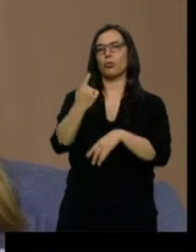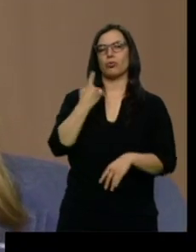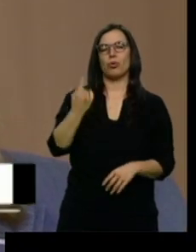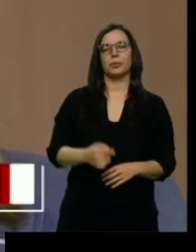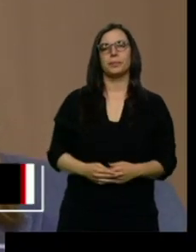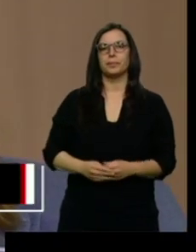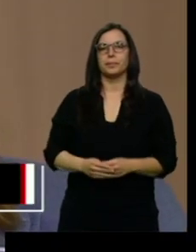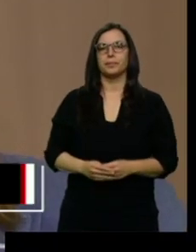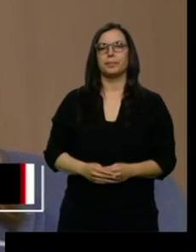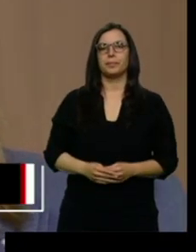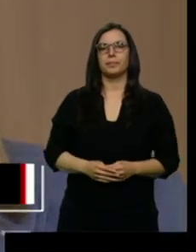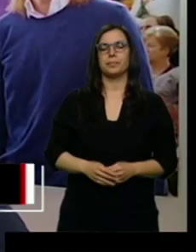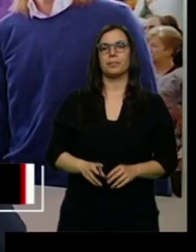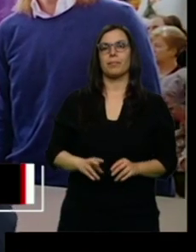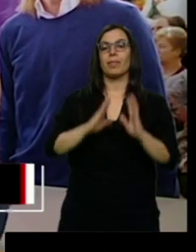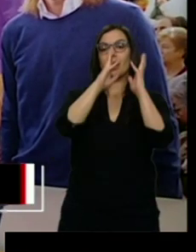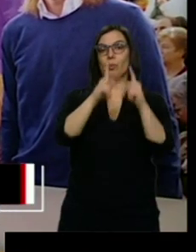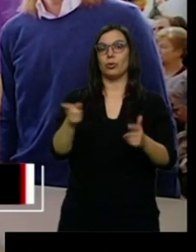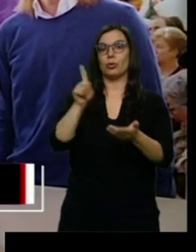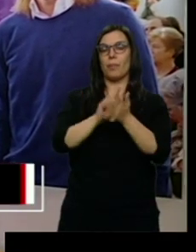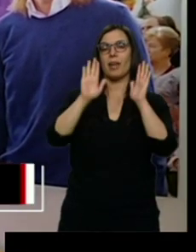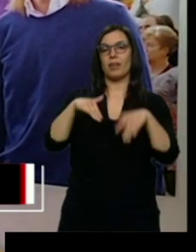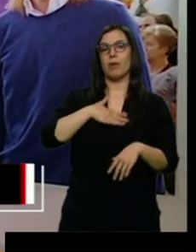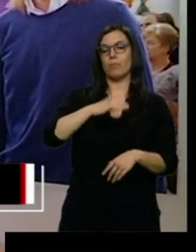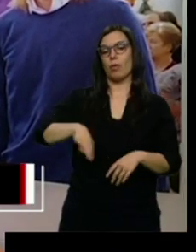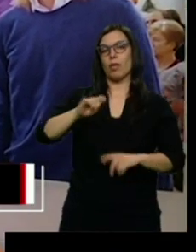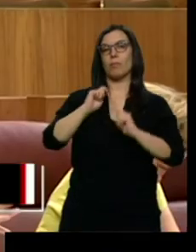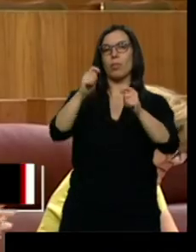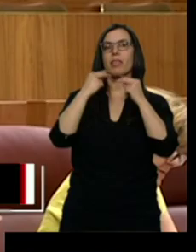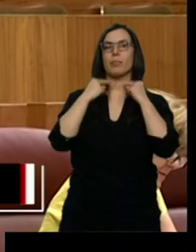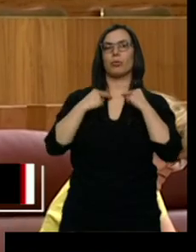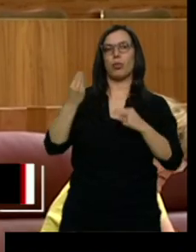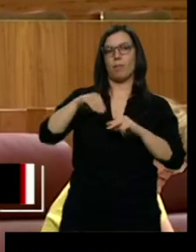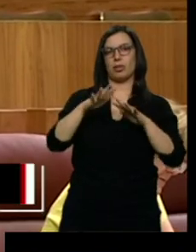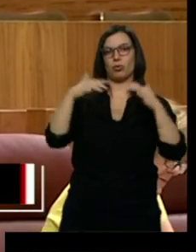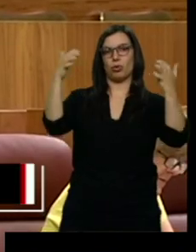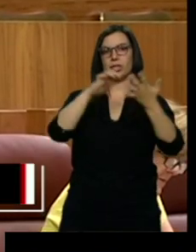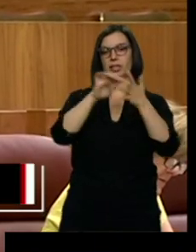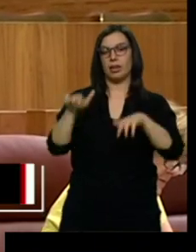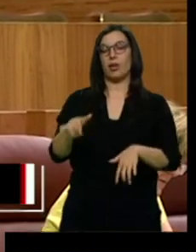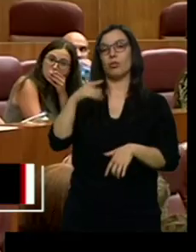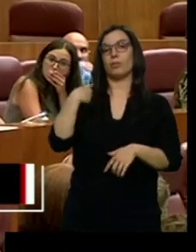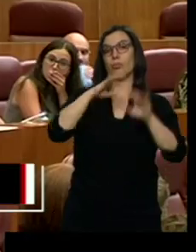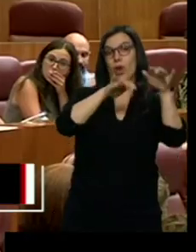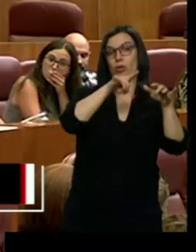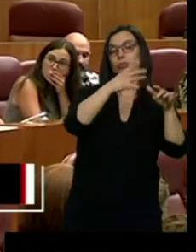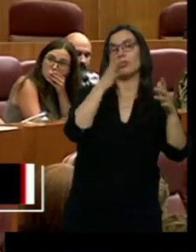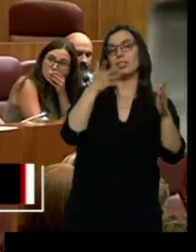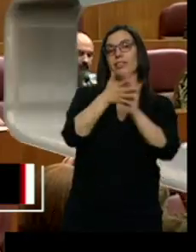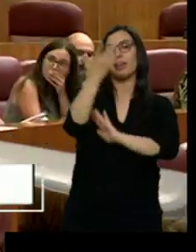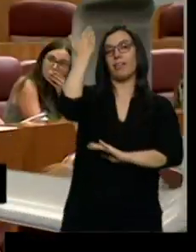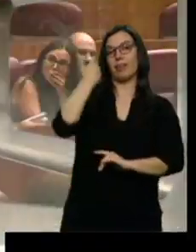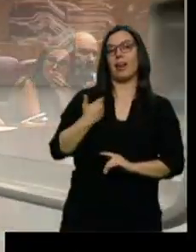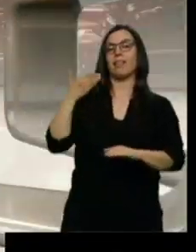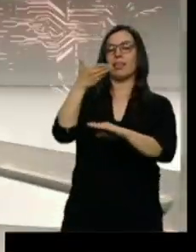Un nuevo recuento otorga a Podemos un escaño más en el Parlamento Autonómico. Es el escaño por León, así que Pablo Fernández volvería a sentarse en el hemiciclo.